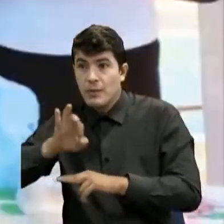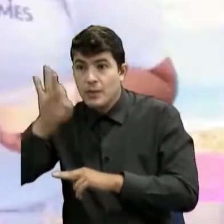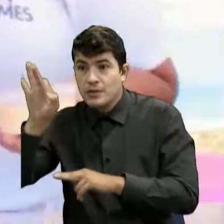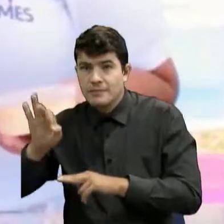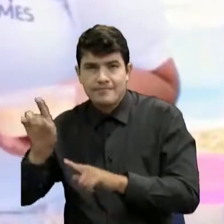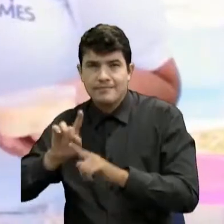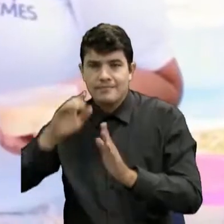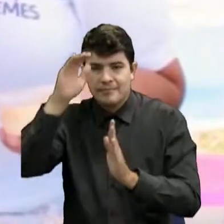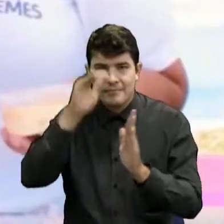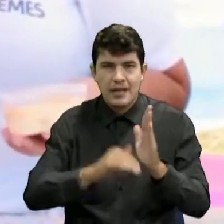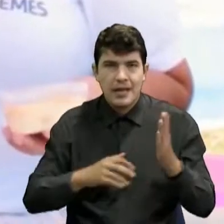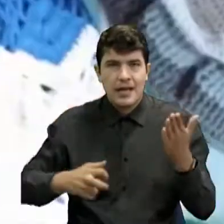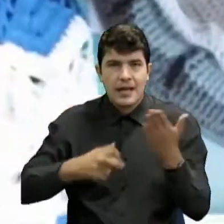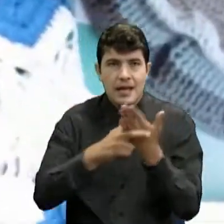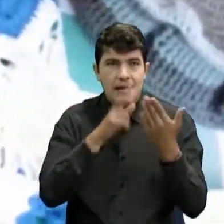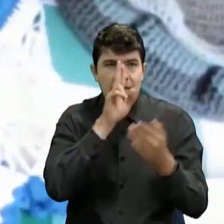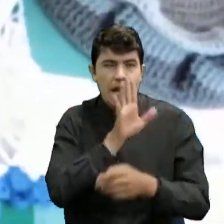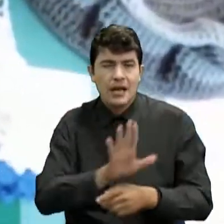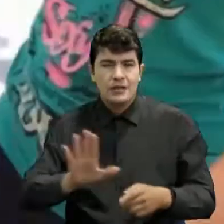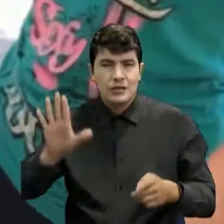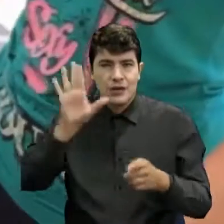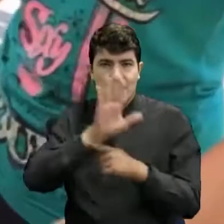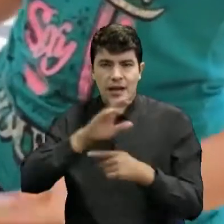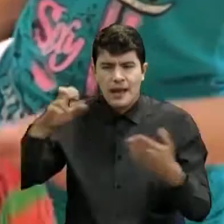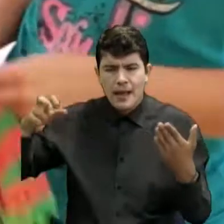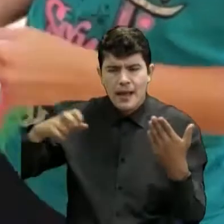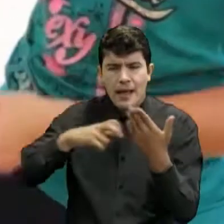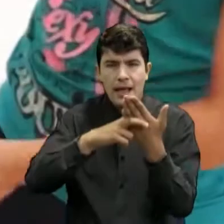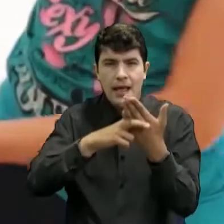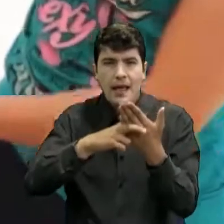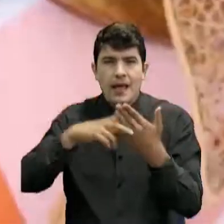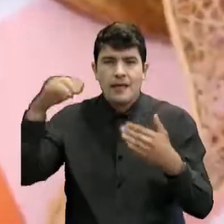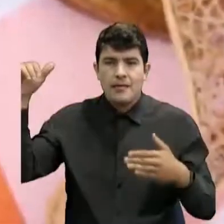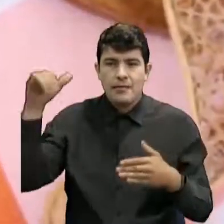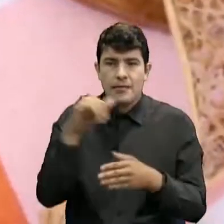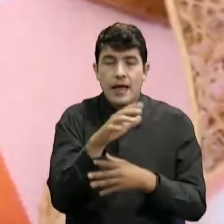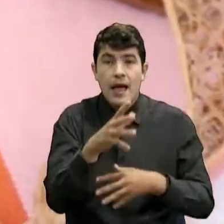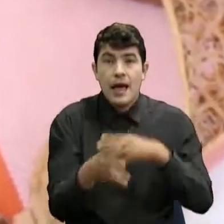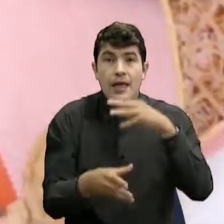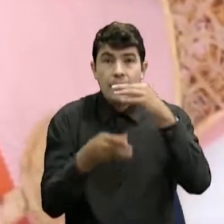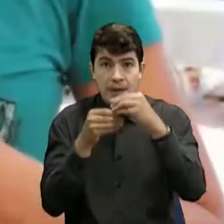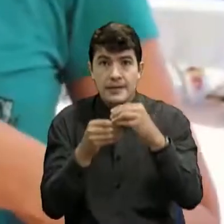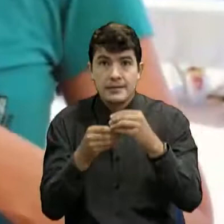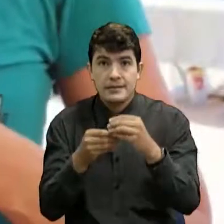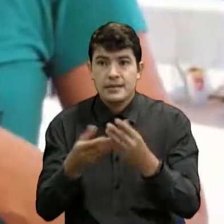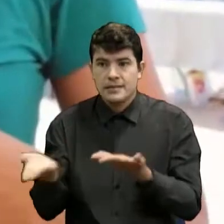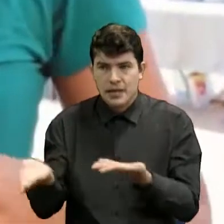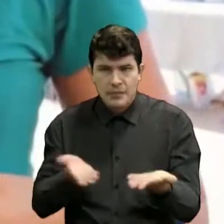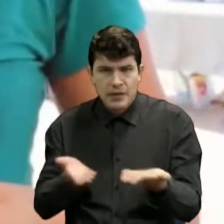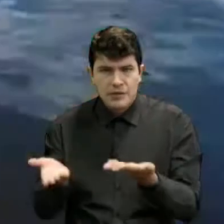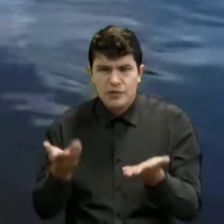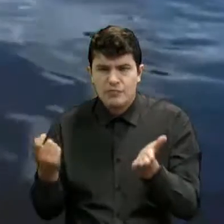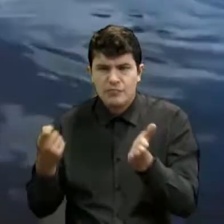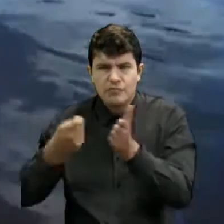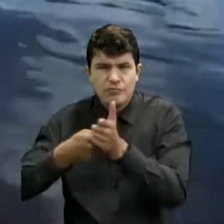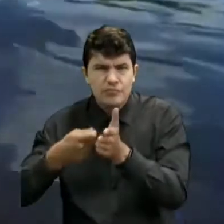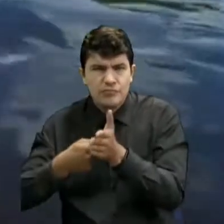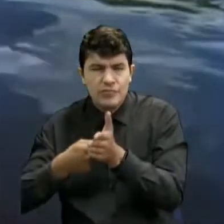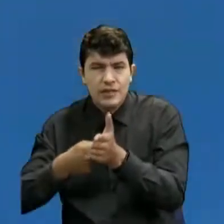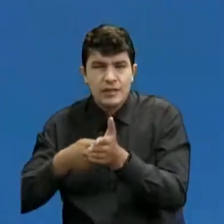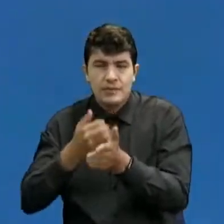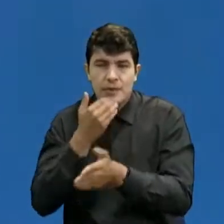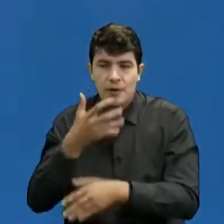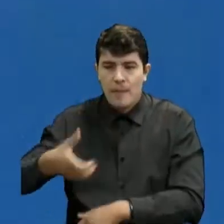tiquetes nacionales, en todos los tiquetes aéreos. Pero también se incluyeron servicios conexos. ¿Qué es eso? La